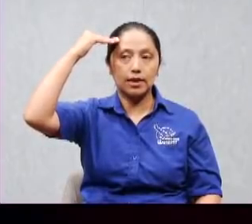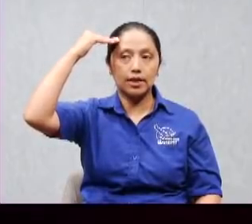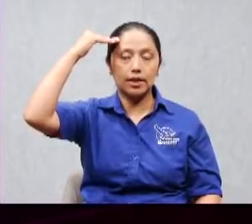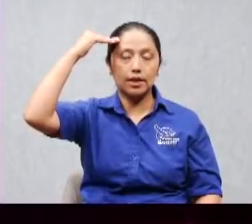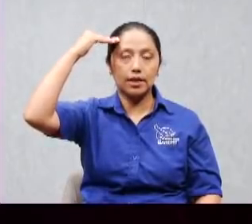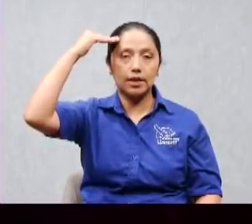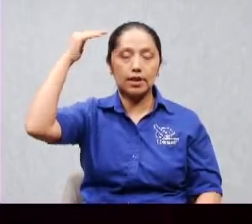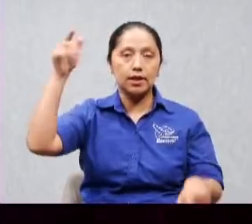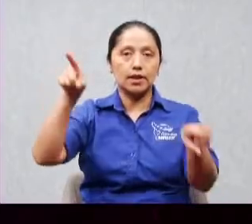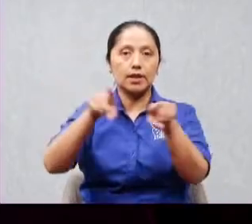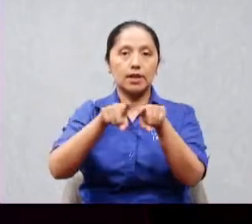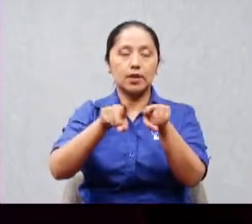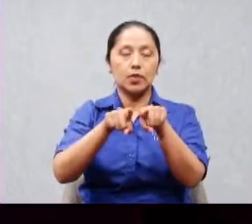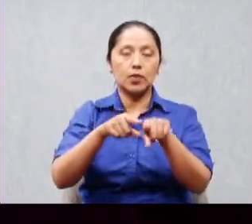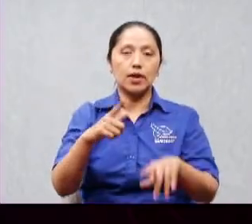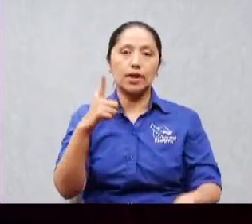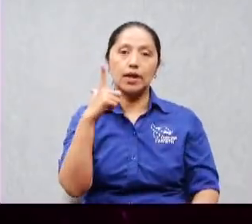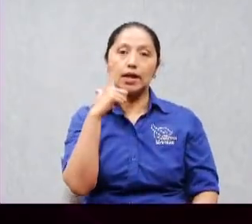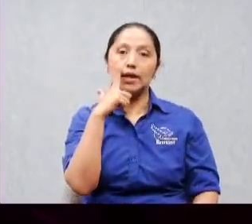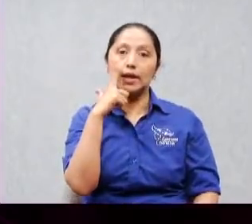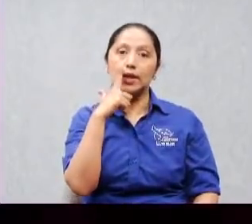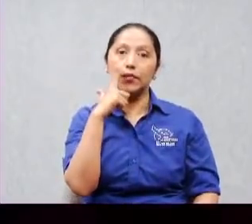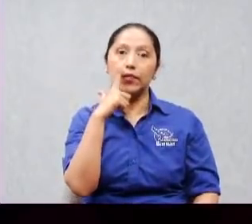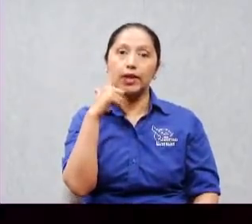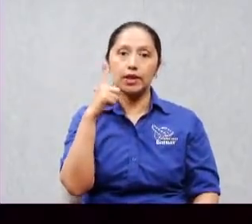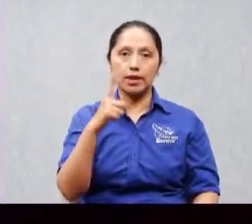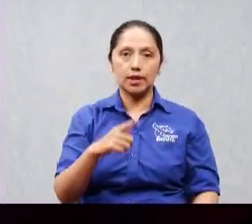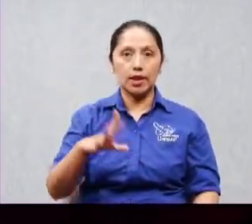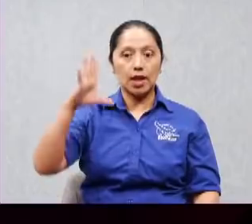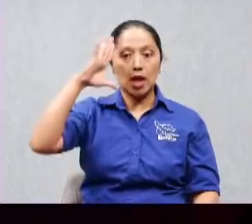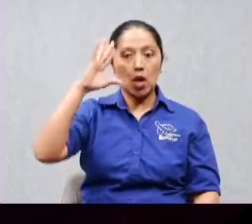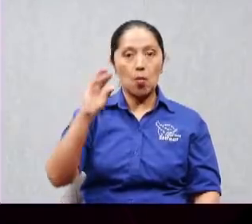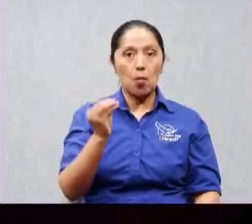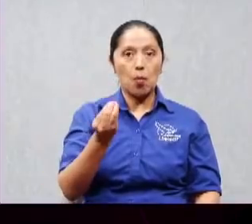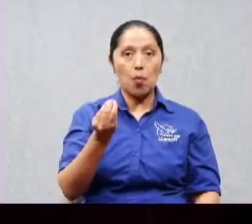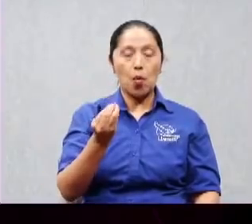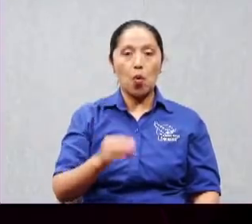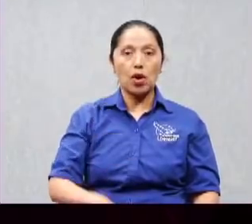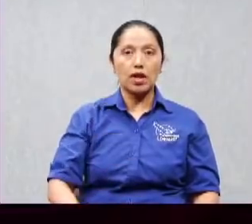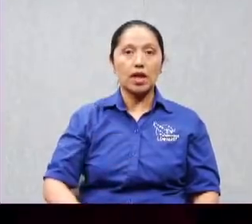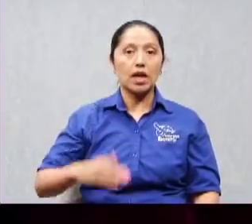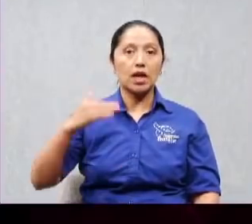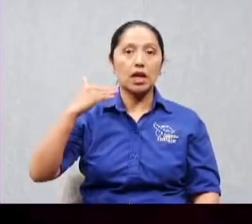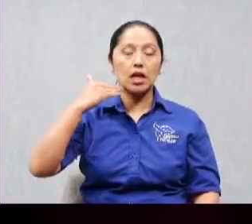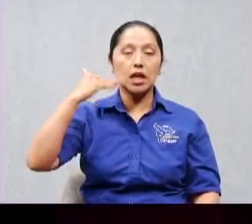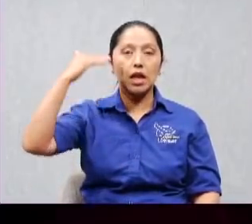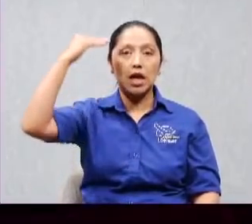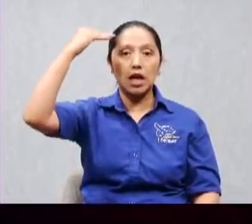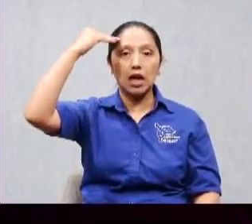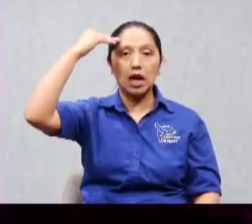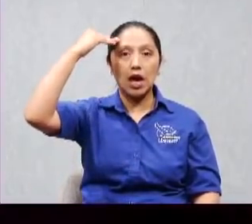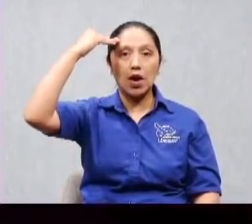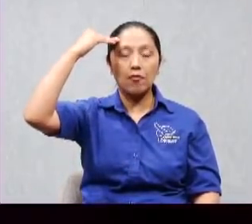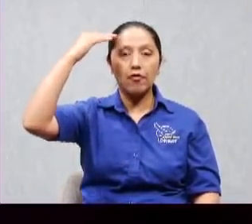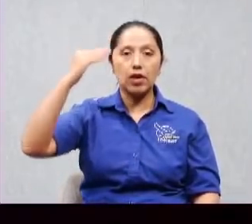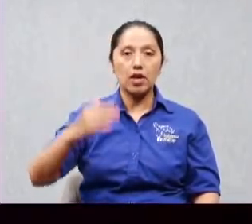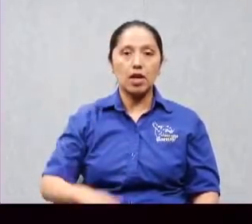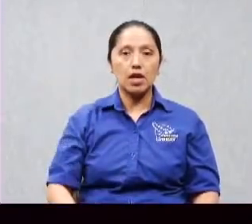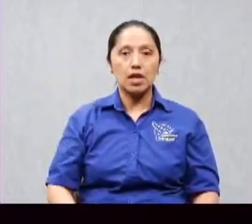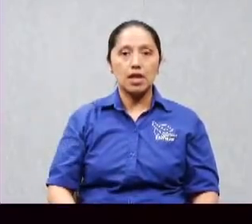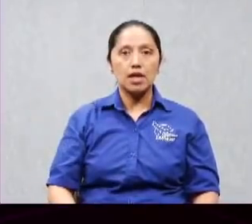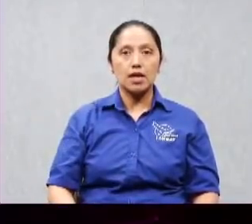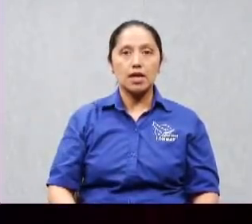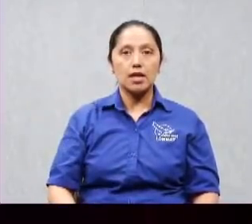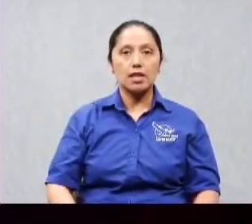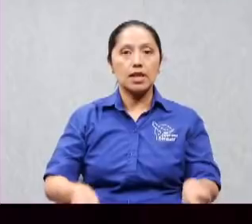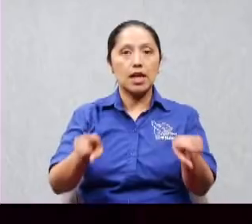igual a jefes. ¿Por qué? Porque cuando se habla de cabeza se puede estar hablando de pensamientos, de forma de pensar pero también se